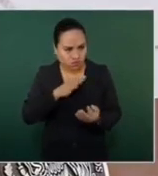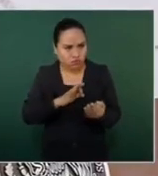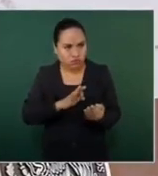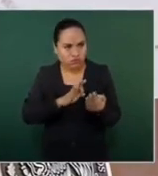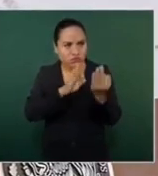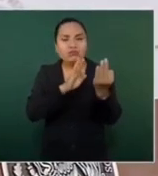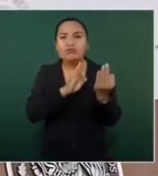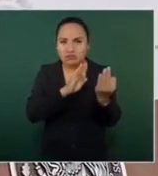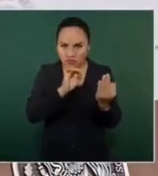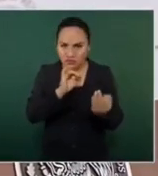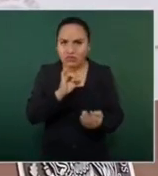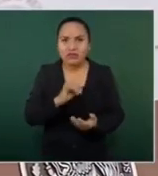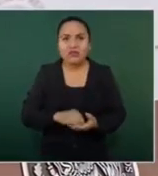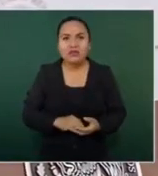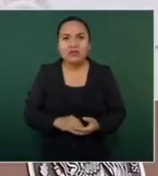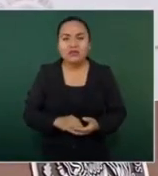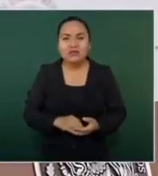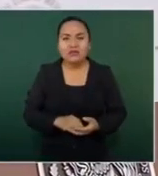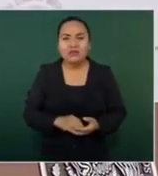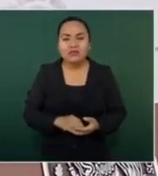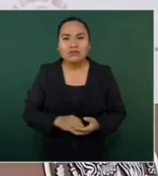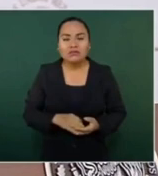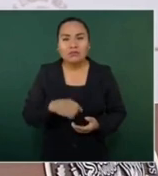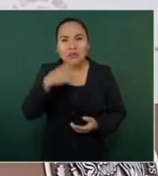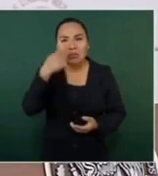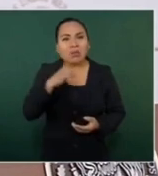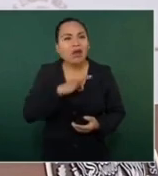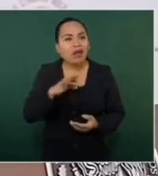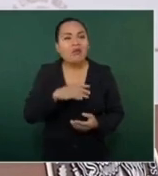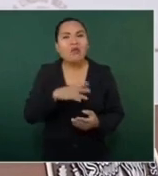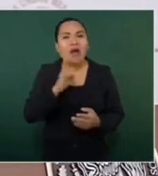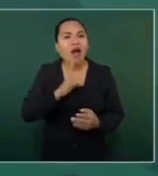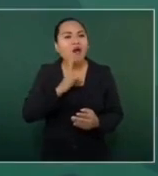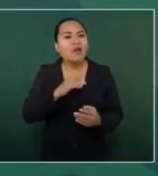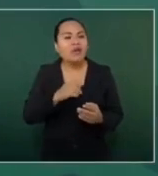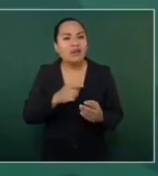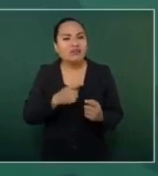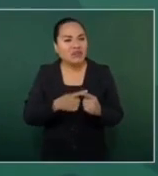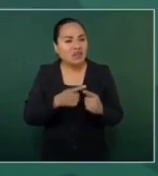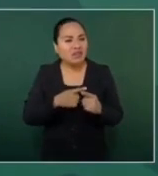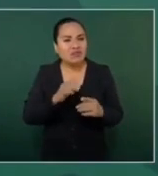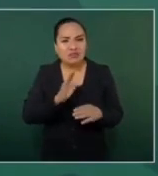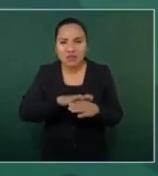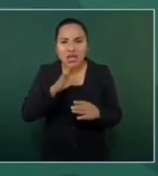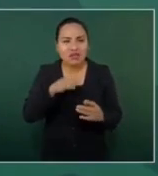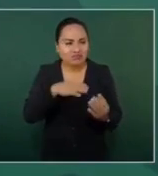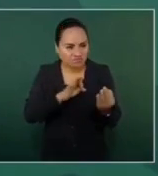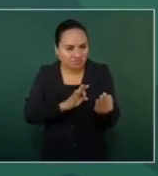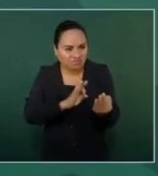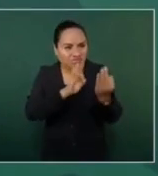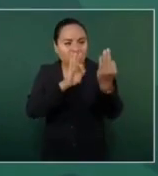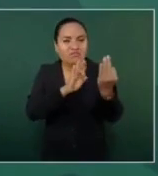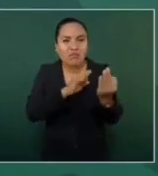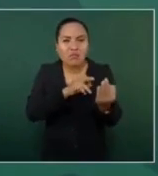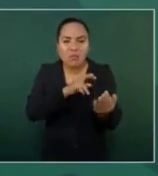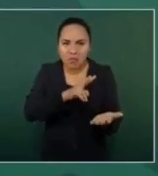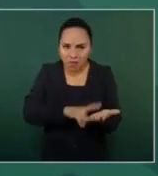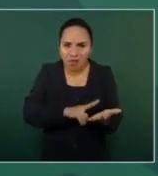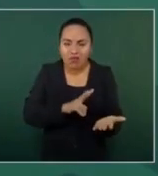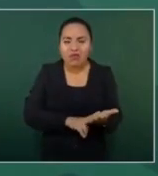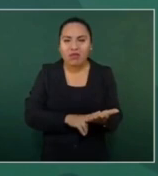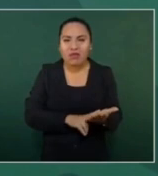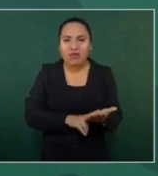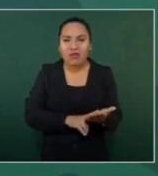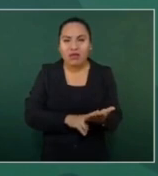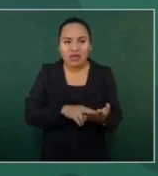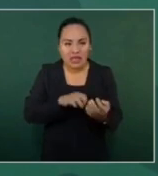vencer, no como enemigos a destruir y